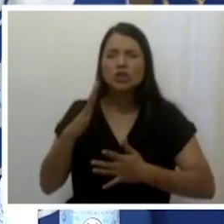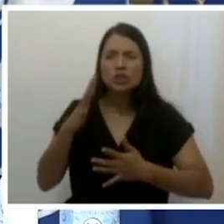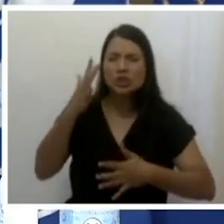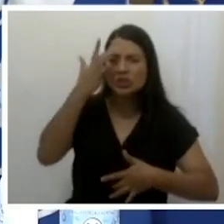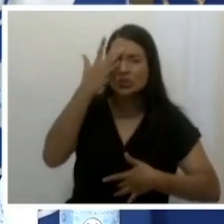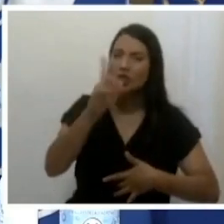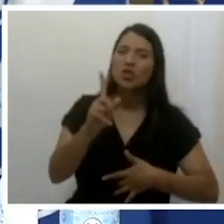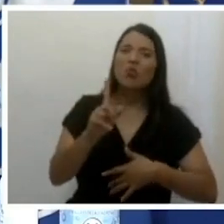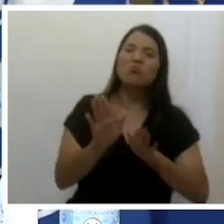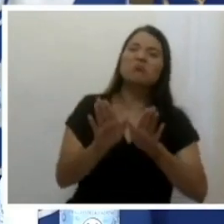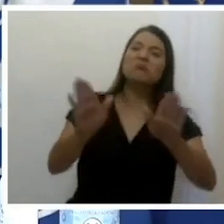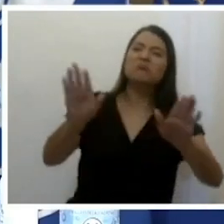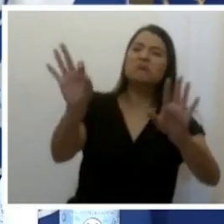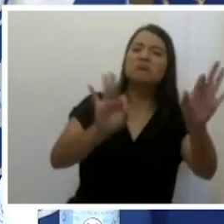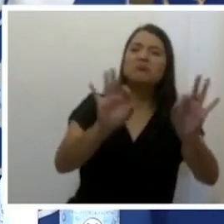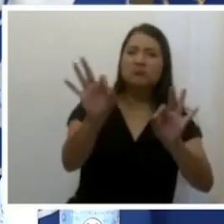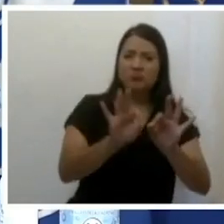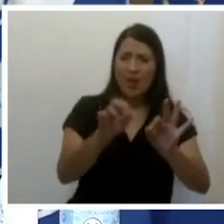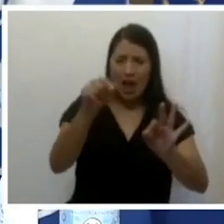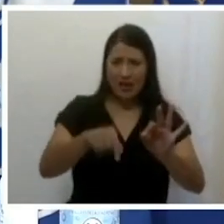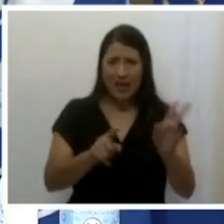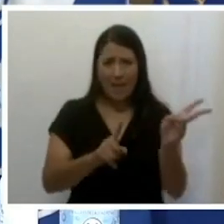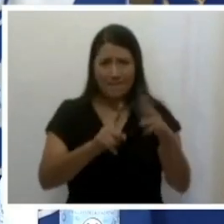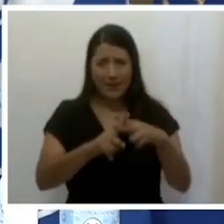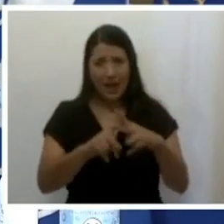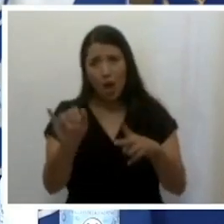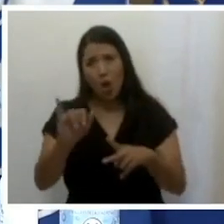cantón con mayor número de casos COVID-19.